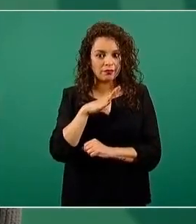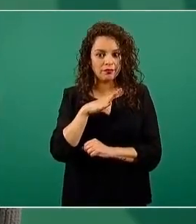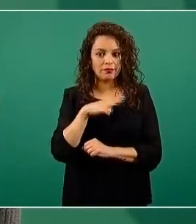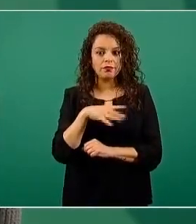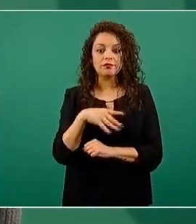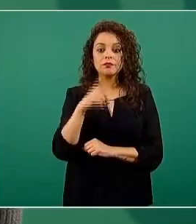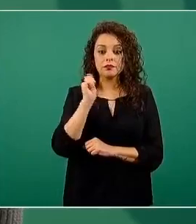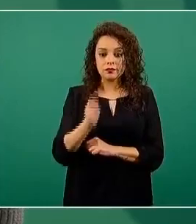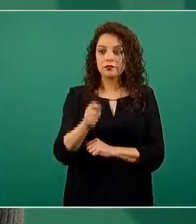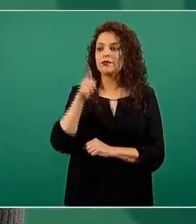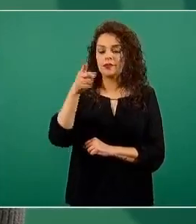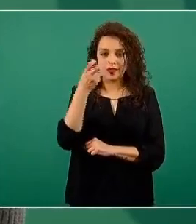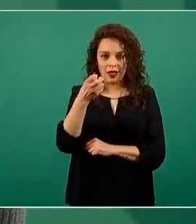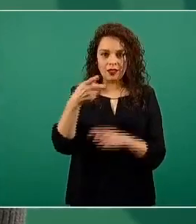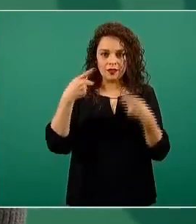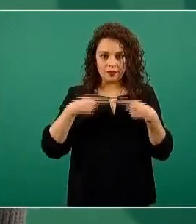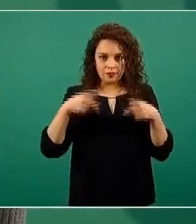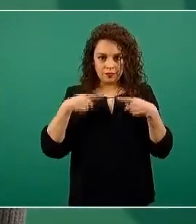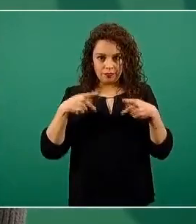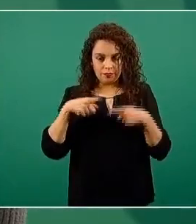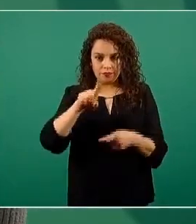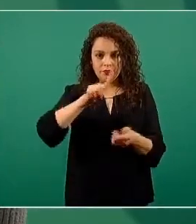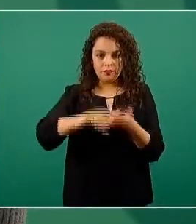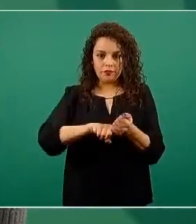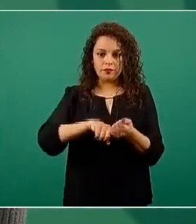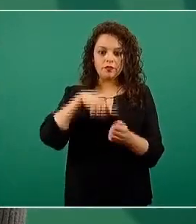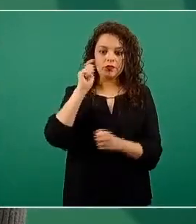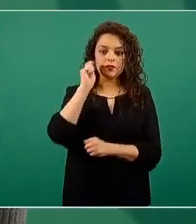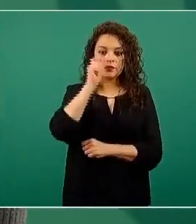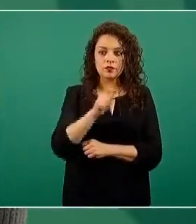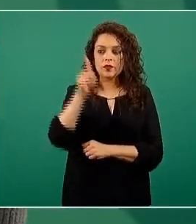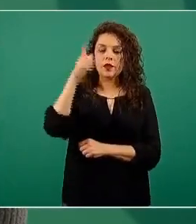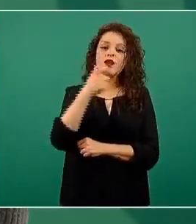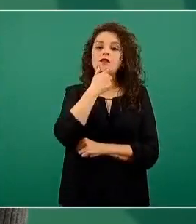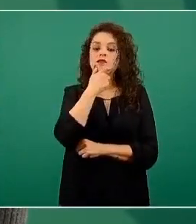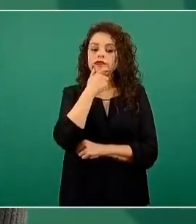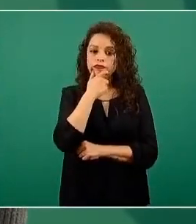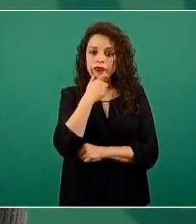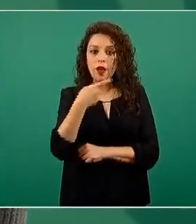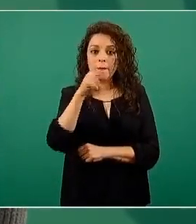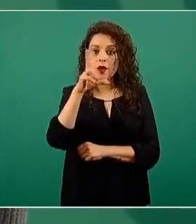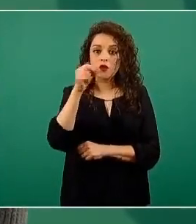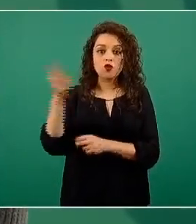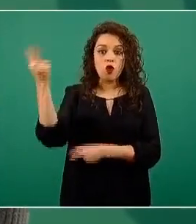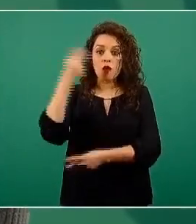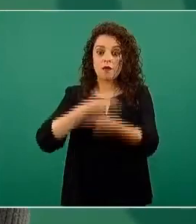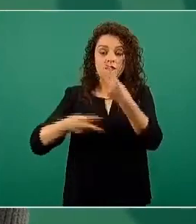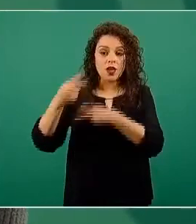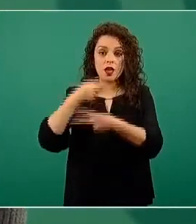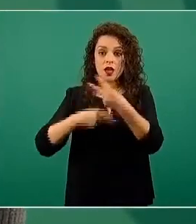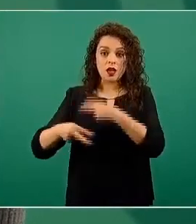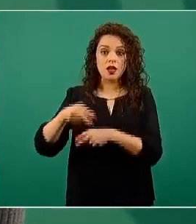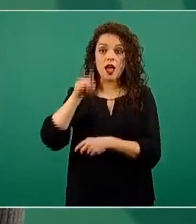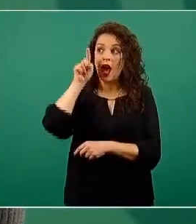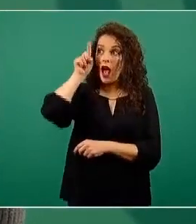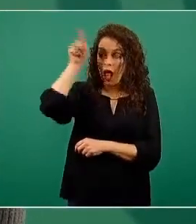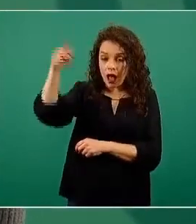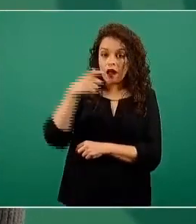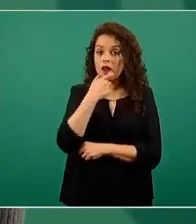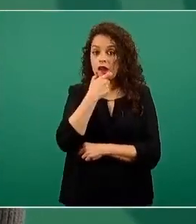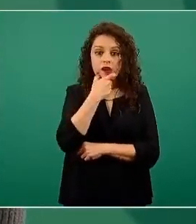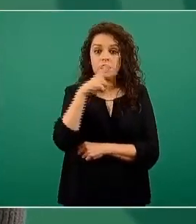persona de ascendencia o de origen inglés, pero que no venía del área de Inglaterra.